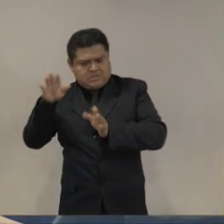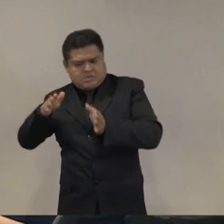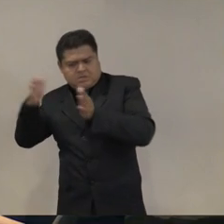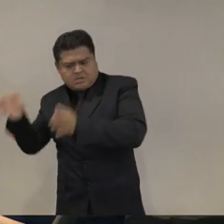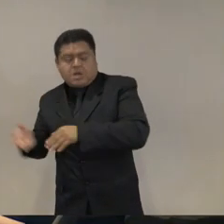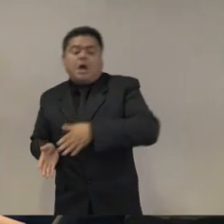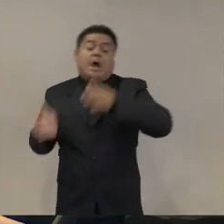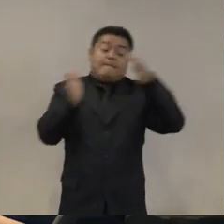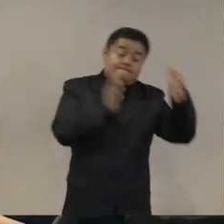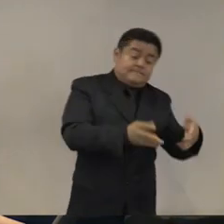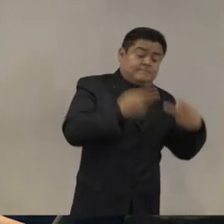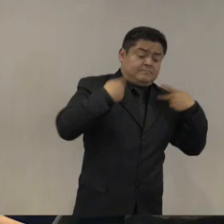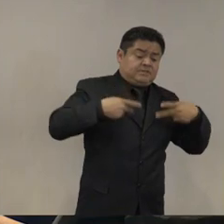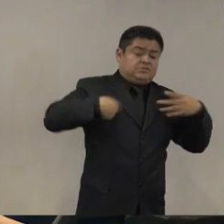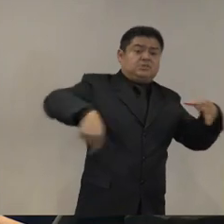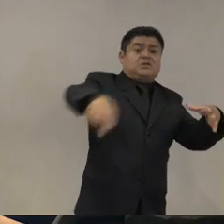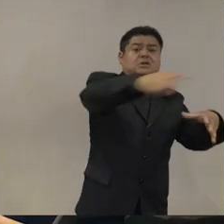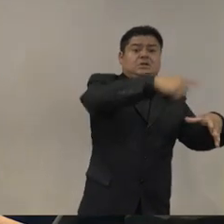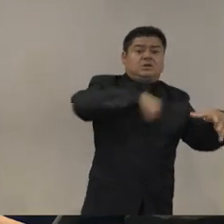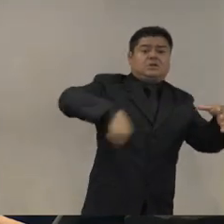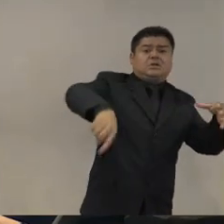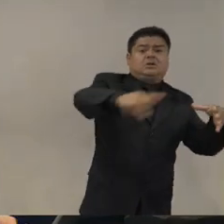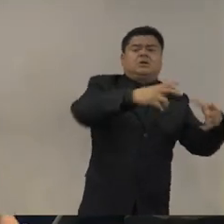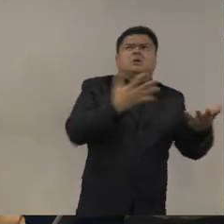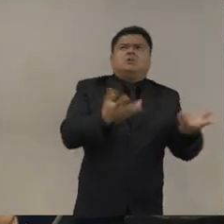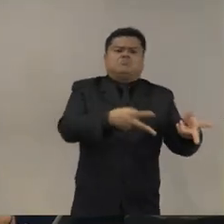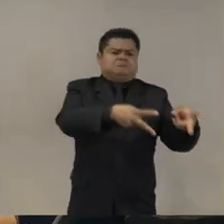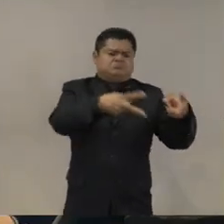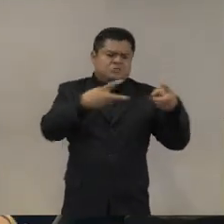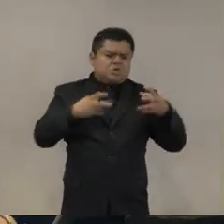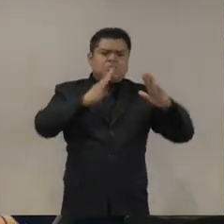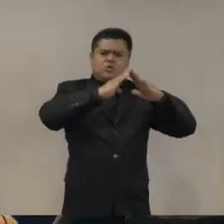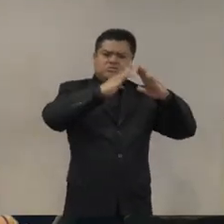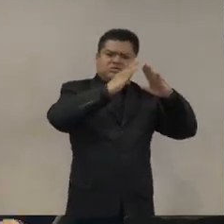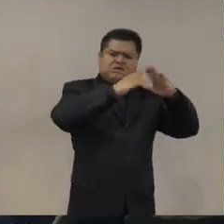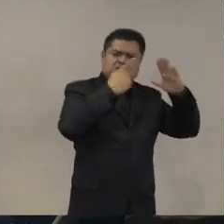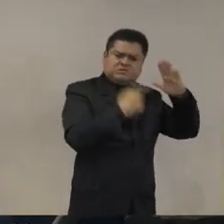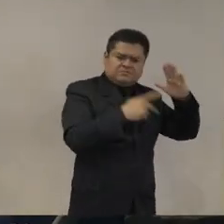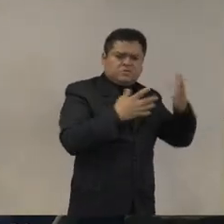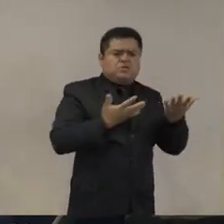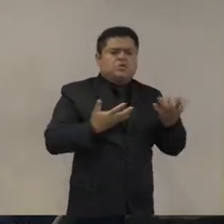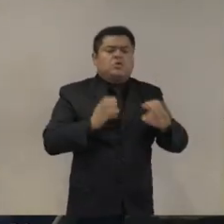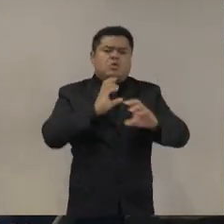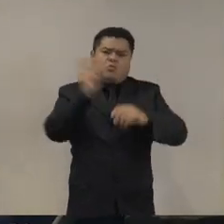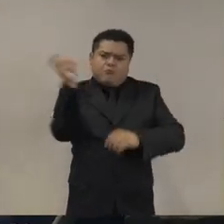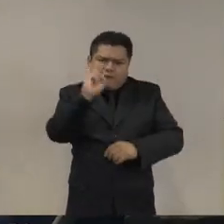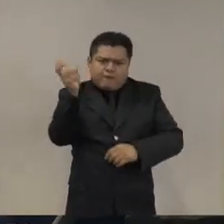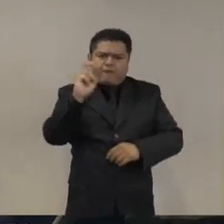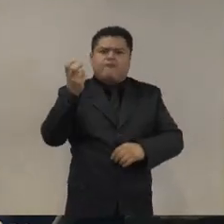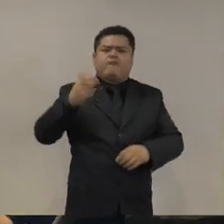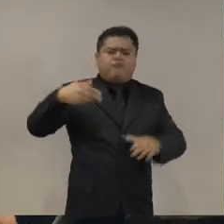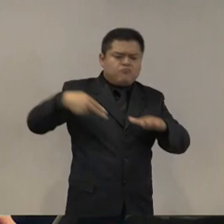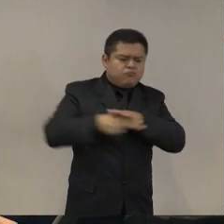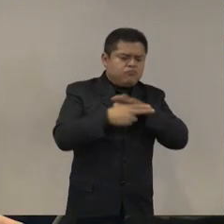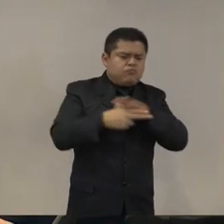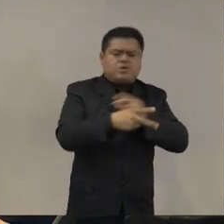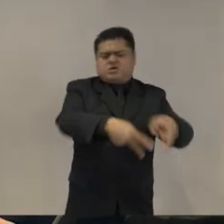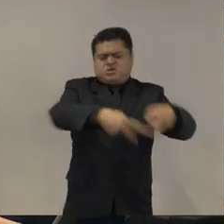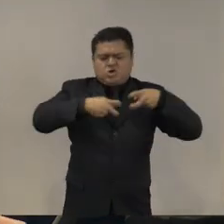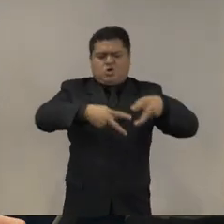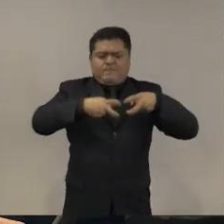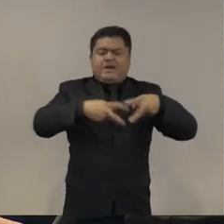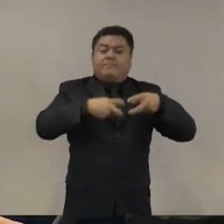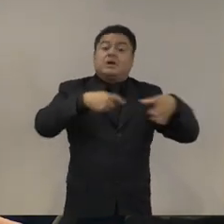crímenes atroces, que es el robo en casa habitación, el transporte, lo que afecta de manera más directa.